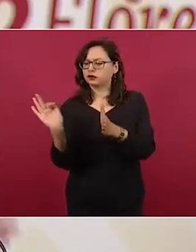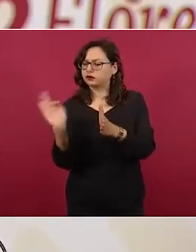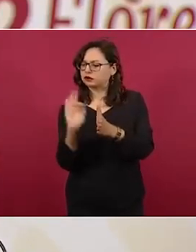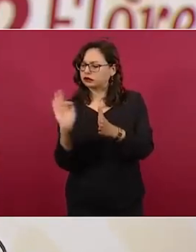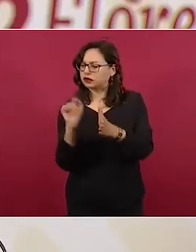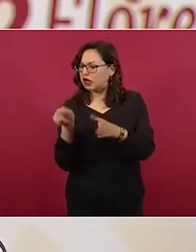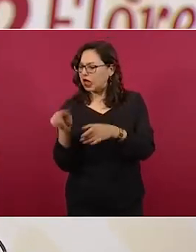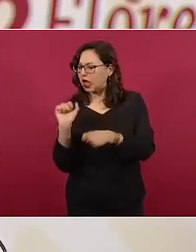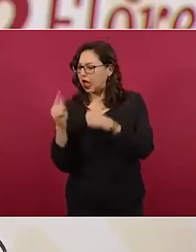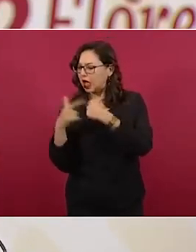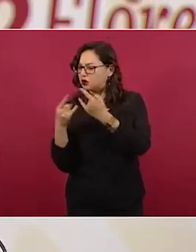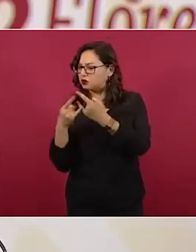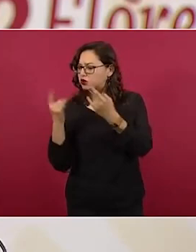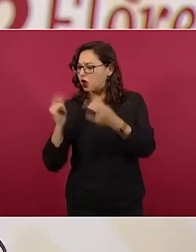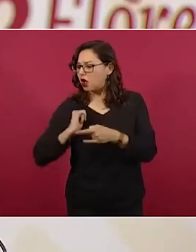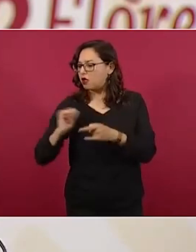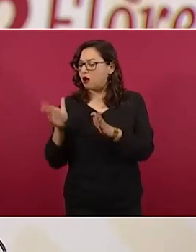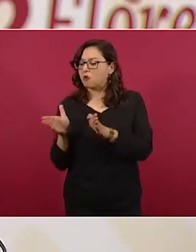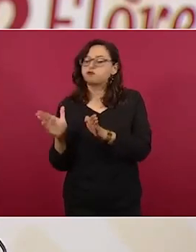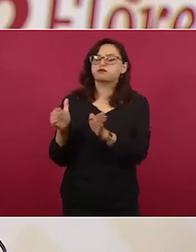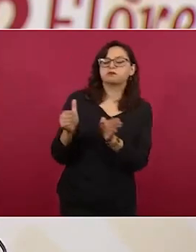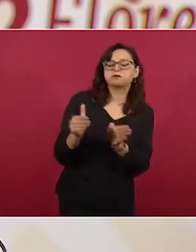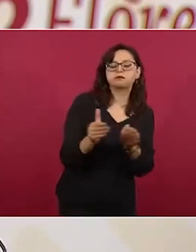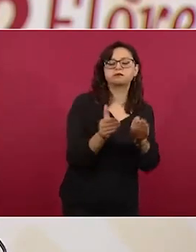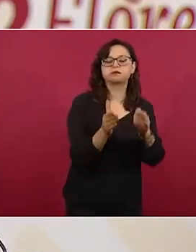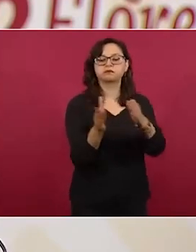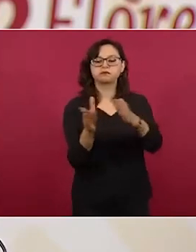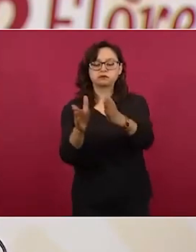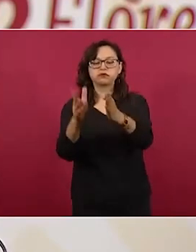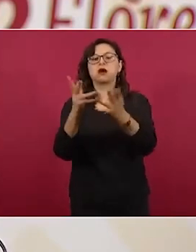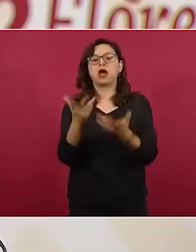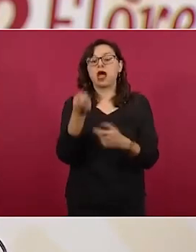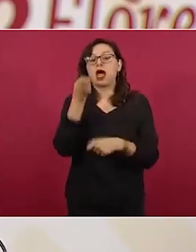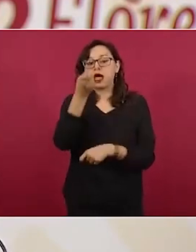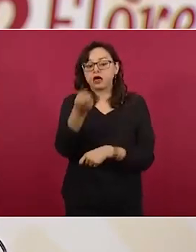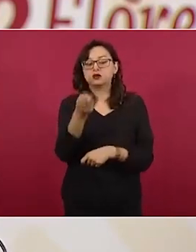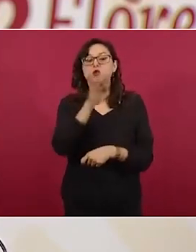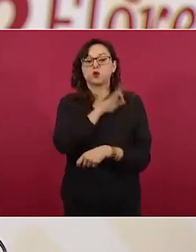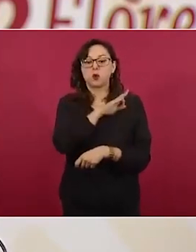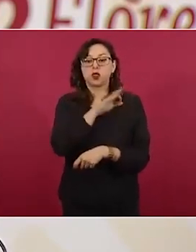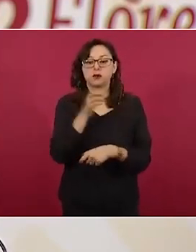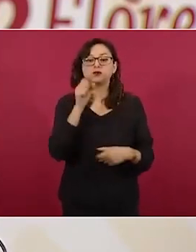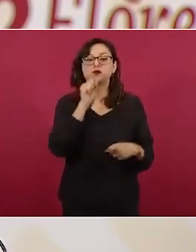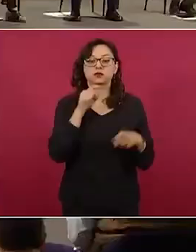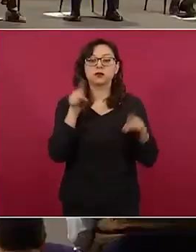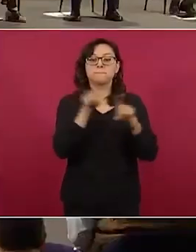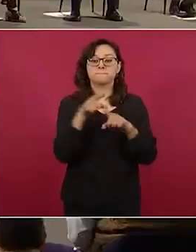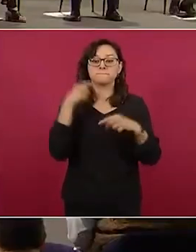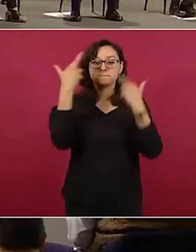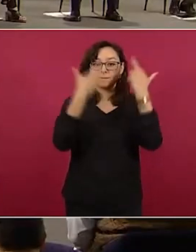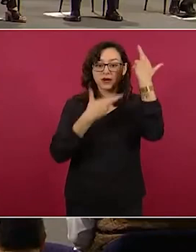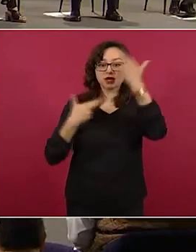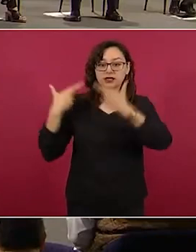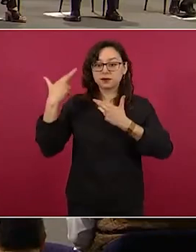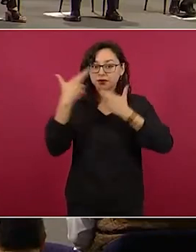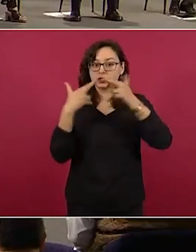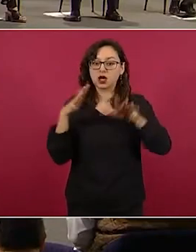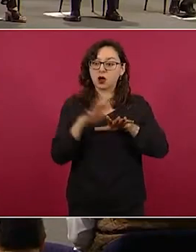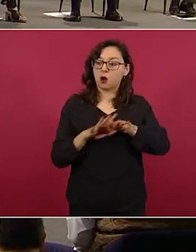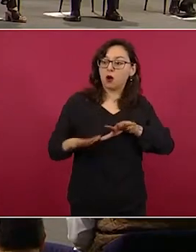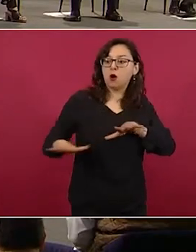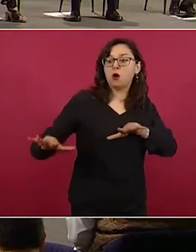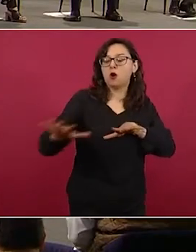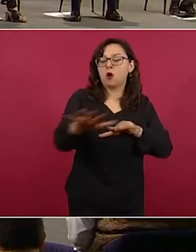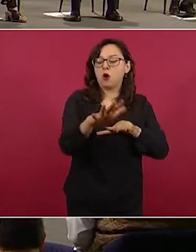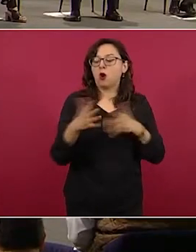concentran monumentos prehispánicos. Y estamos haciendo la prospección superficial para evaluar las medidas de preservación aplicar